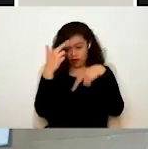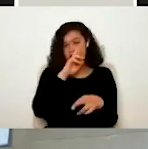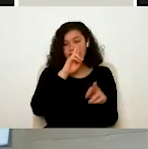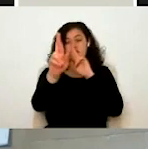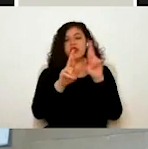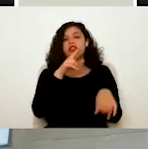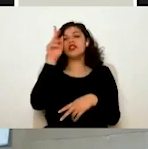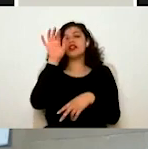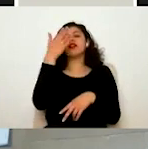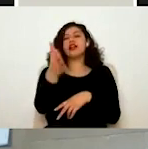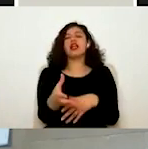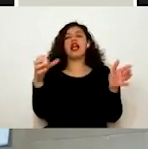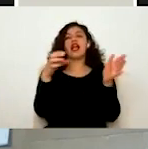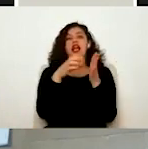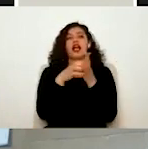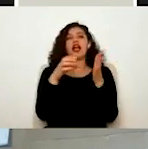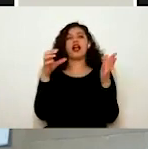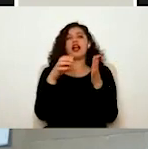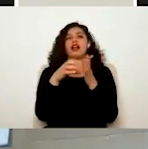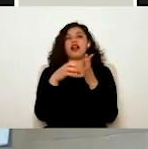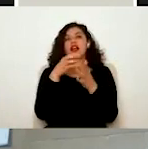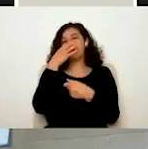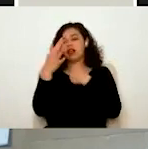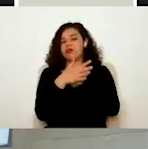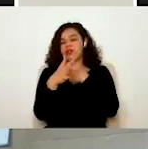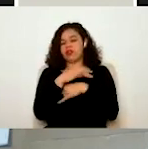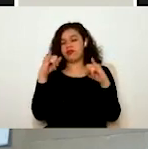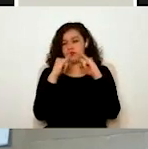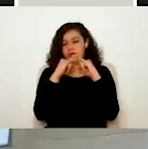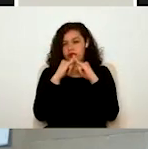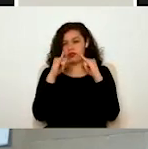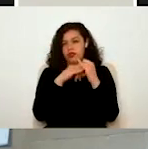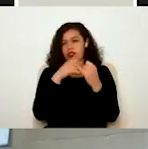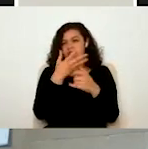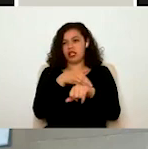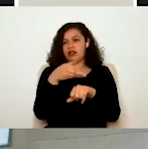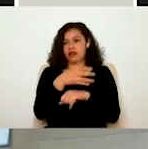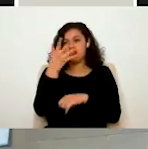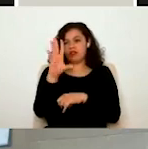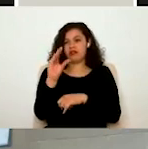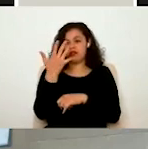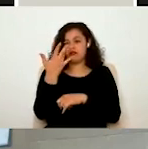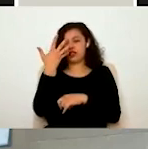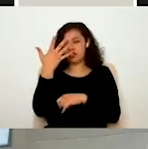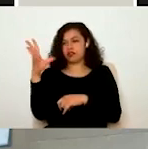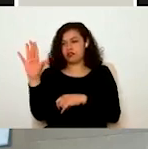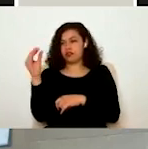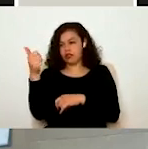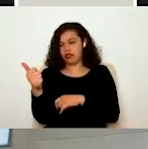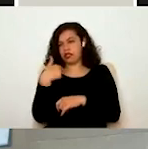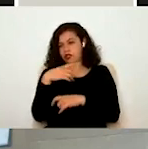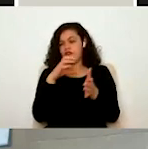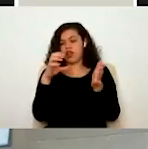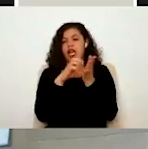solicitud en el buzón institucional, ¿no? Del trámite 5596. Entonces, si yo voy al buzón de IAP,